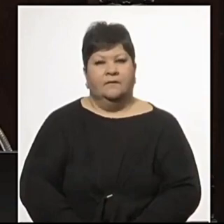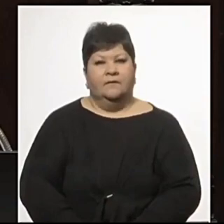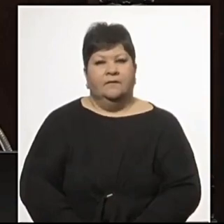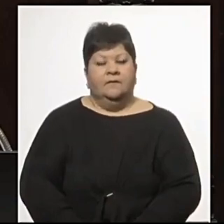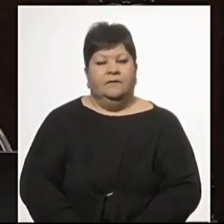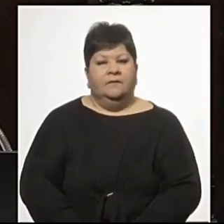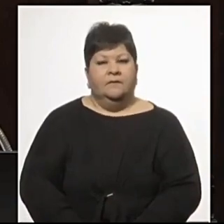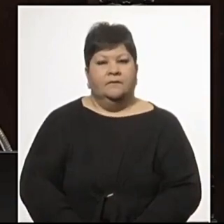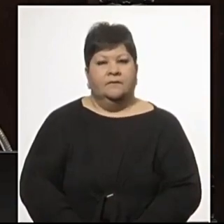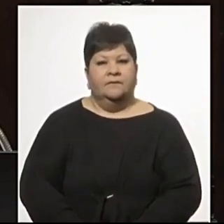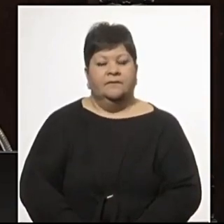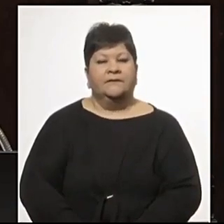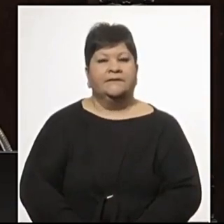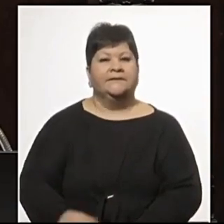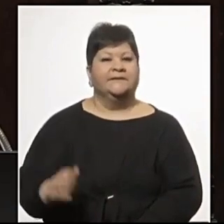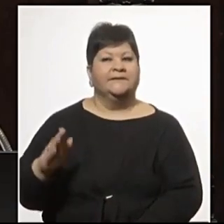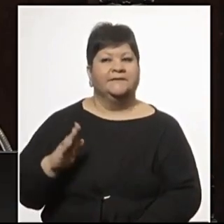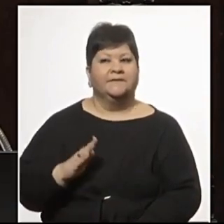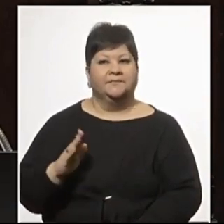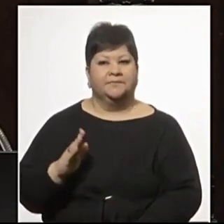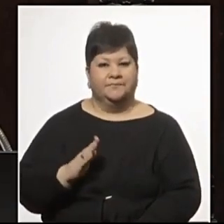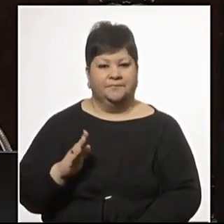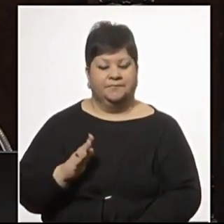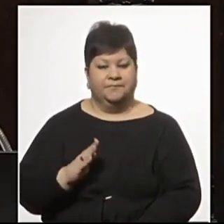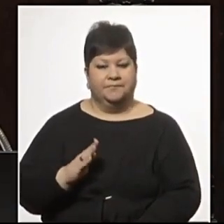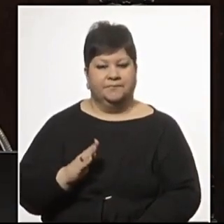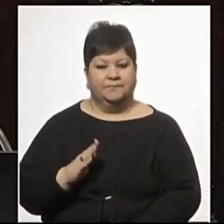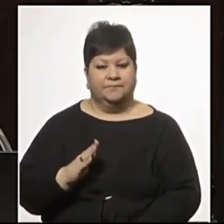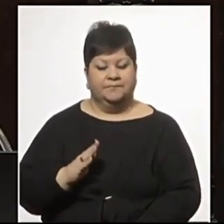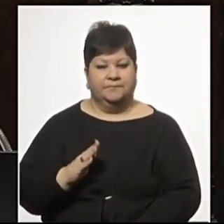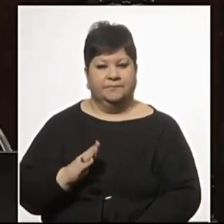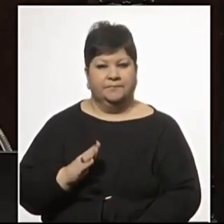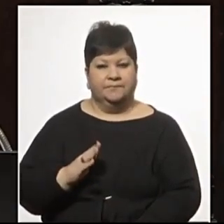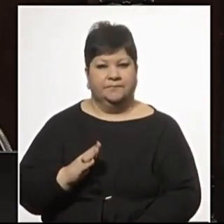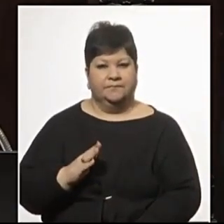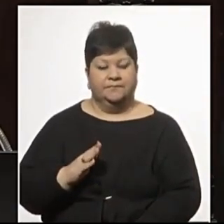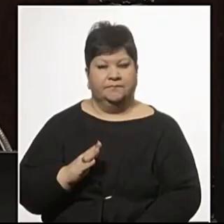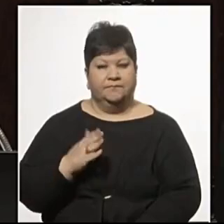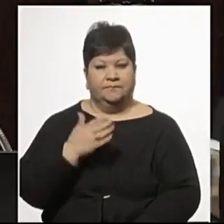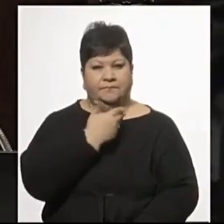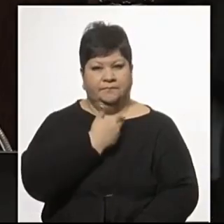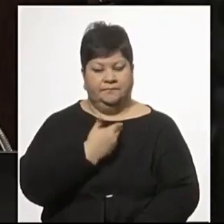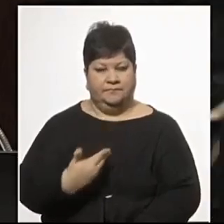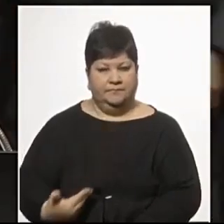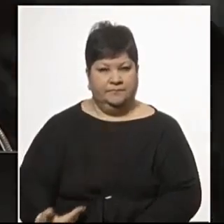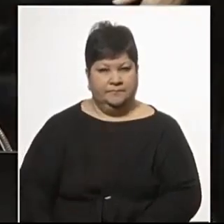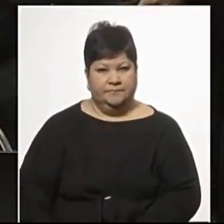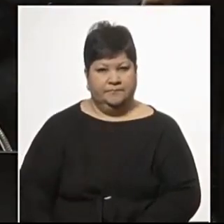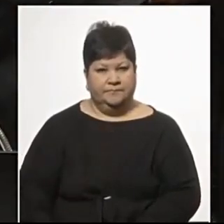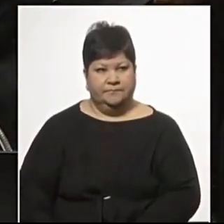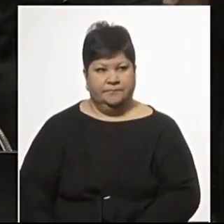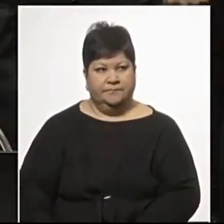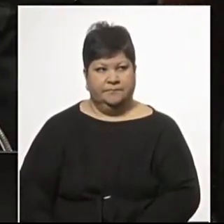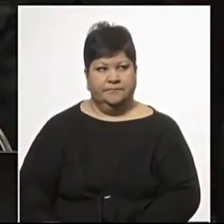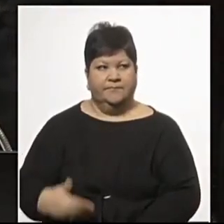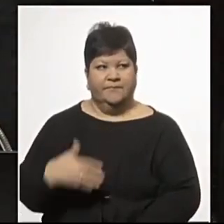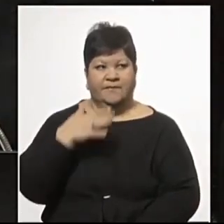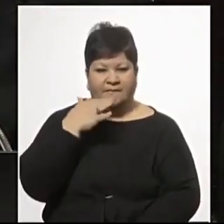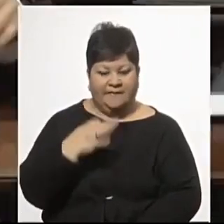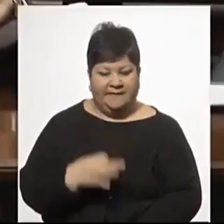Señora, señora Presidenta, en realidad,